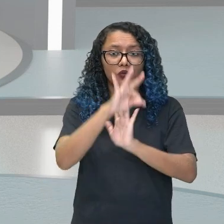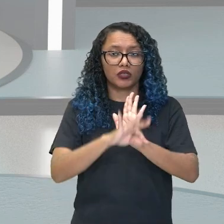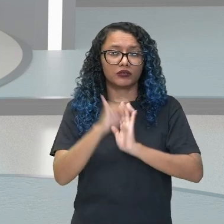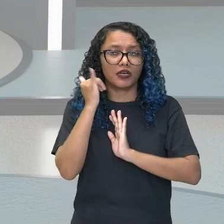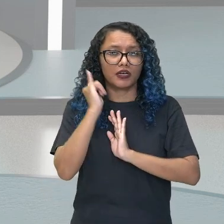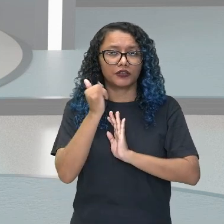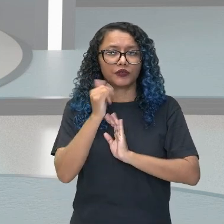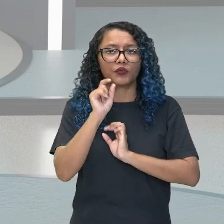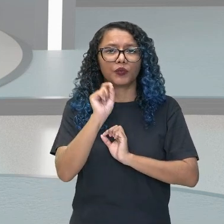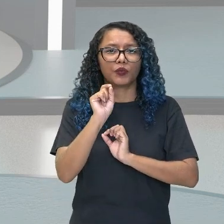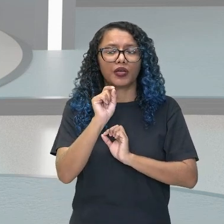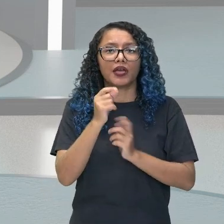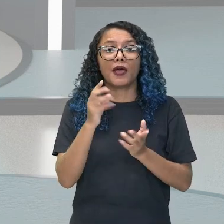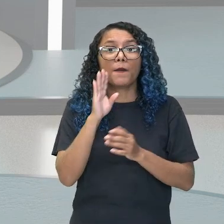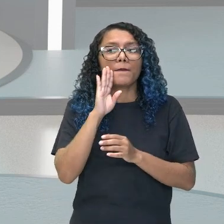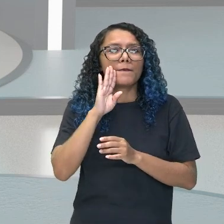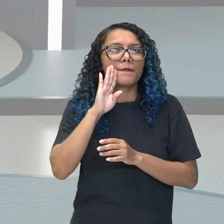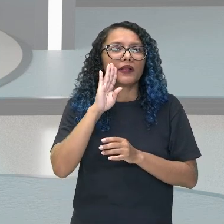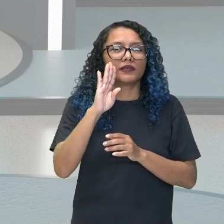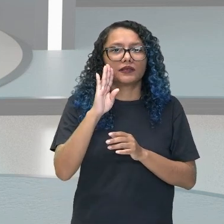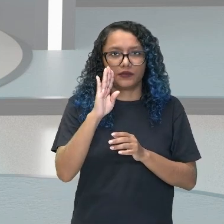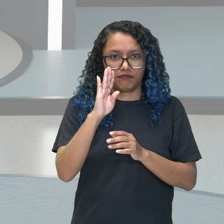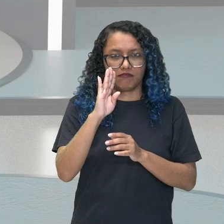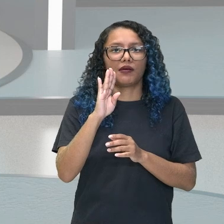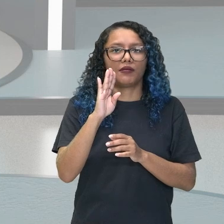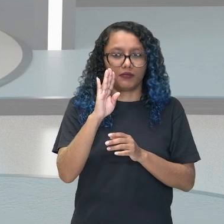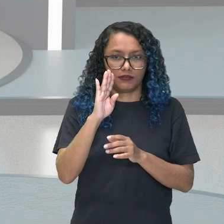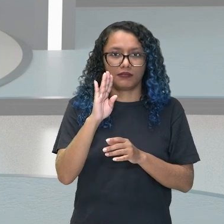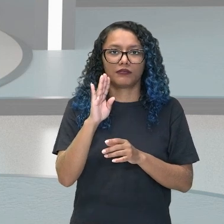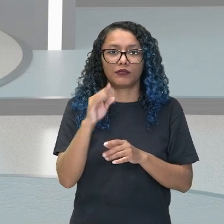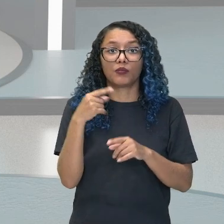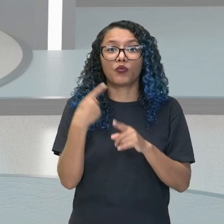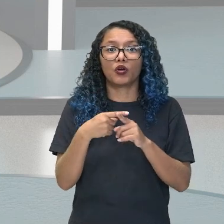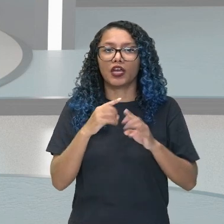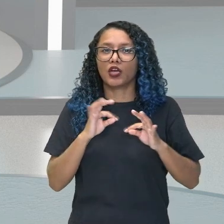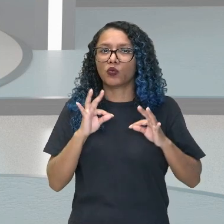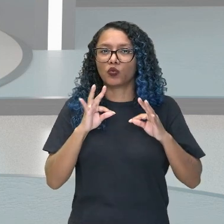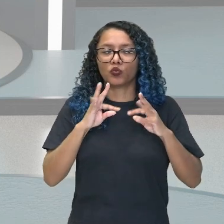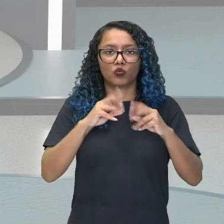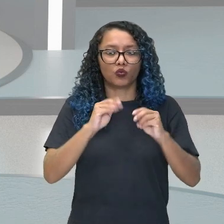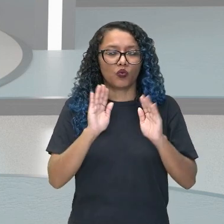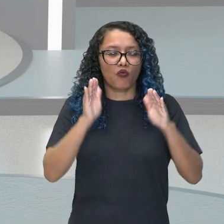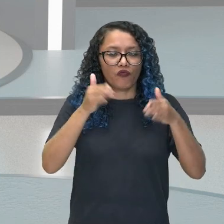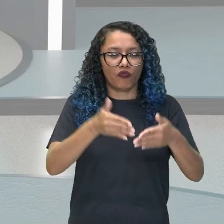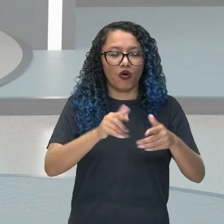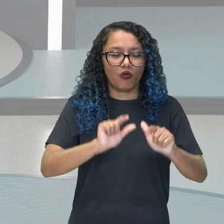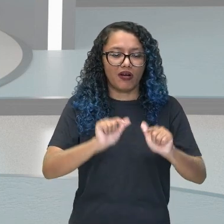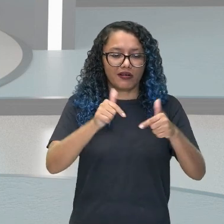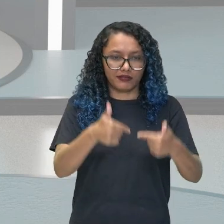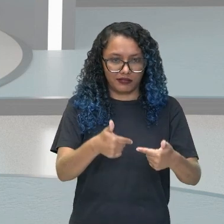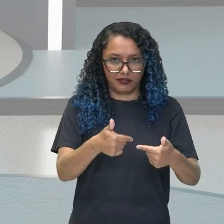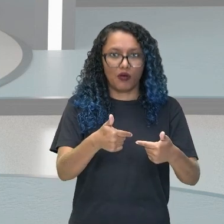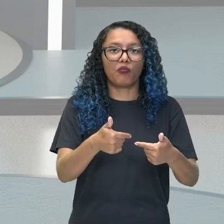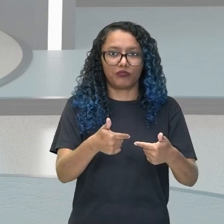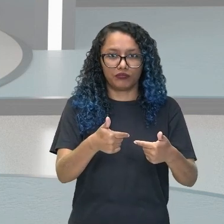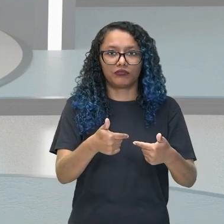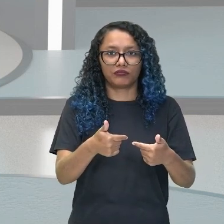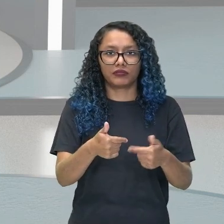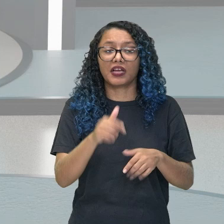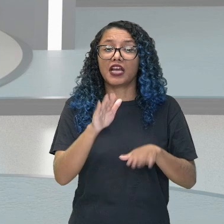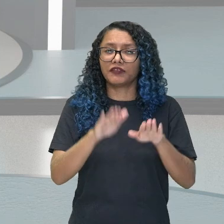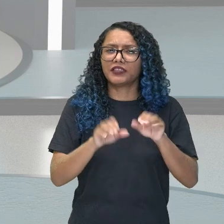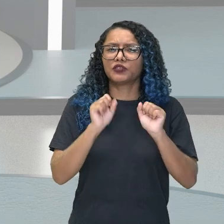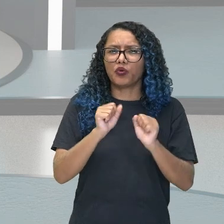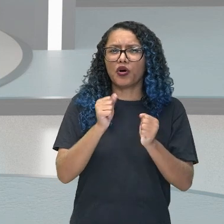argumento principal. Todo gira en torno a esa acción. Y ella puede estar allí explícita desde el inicio